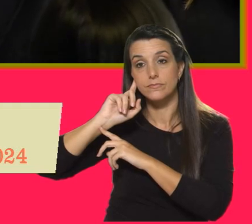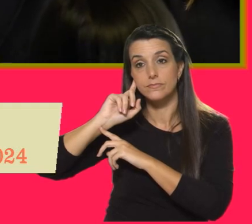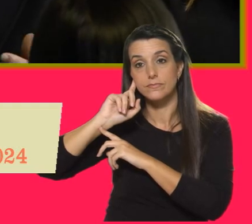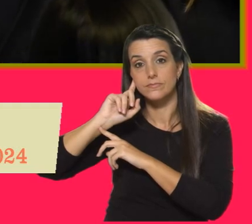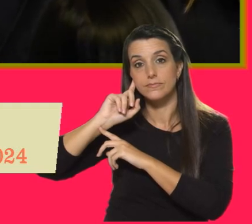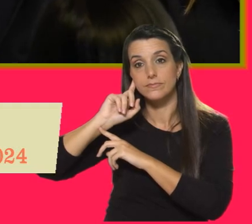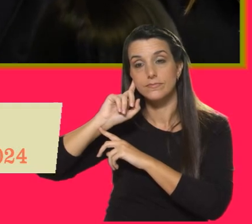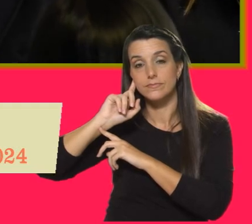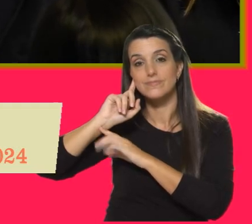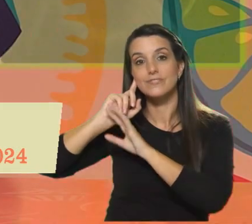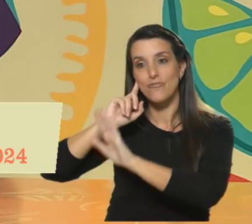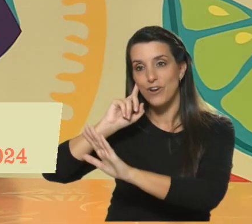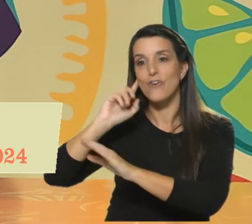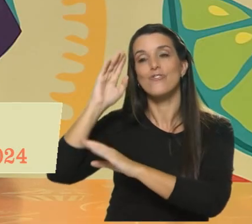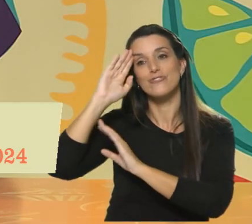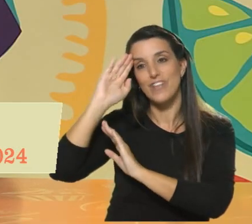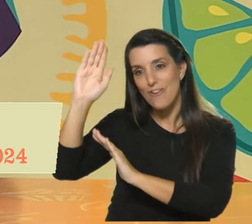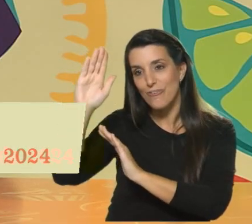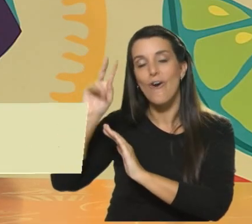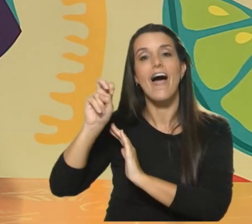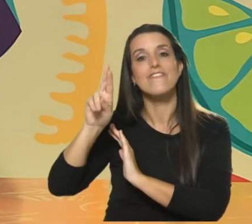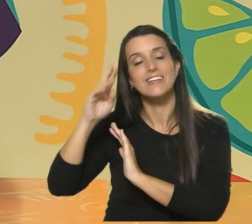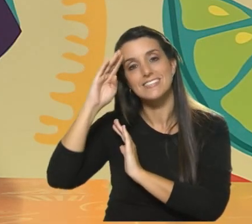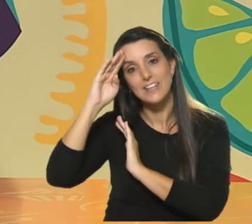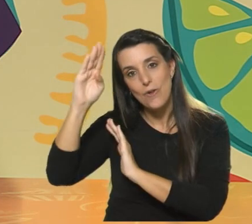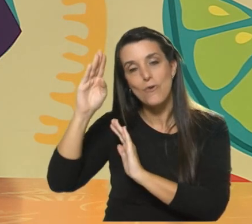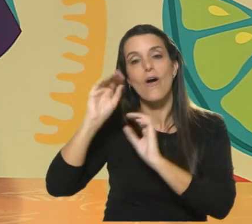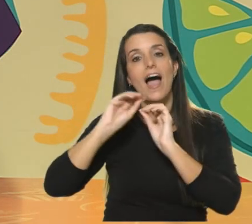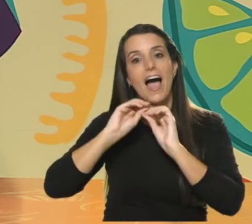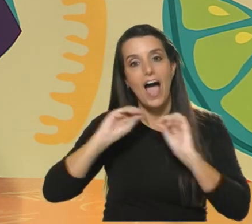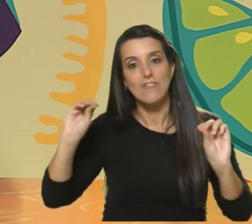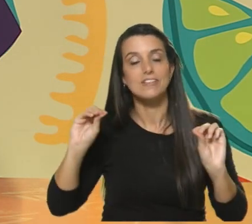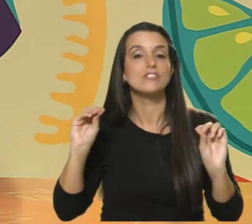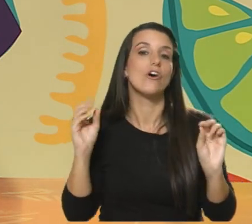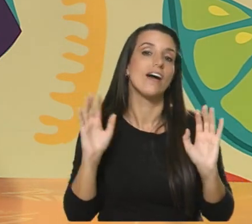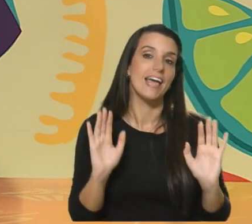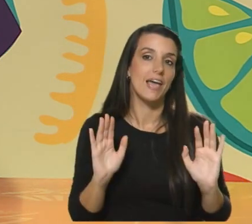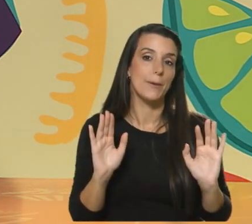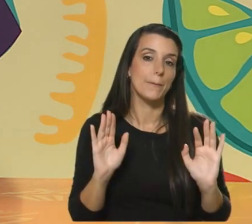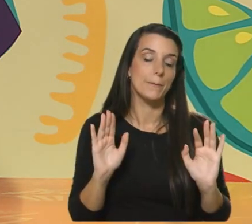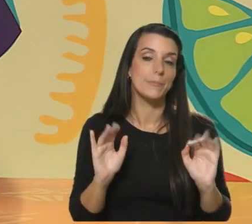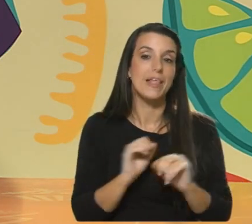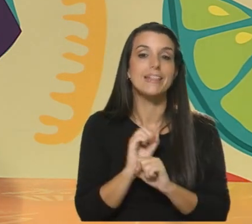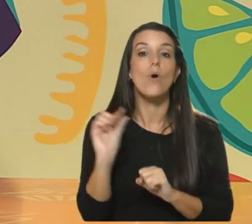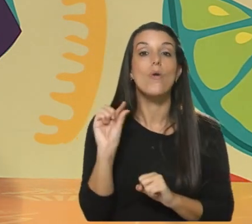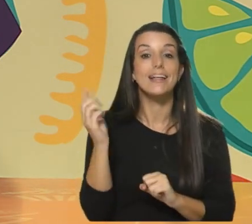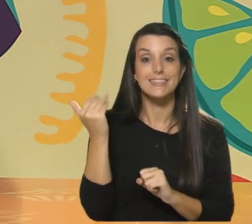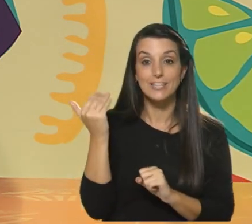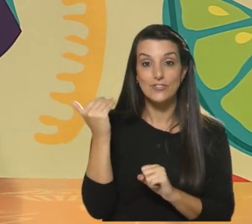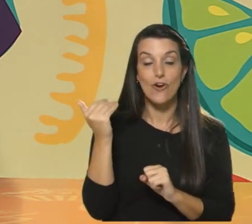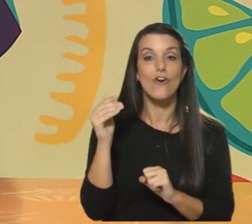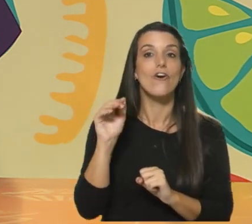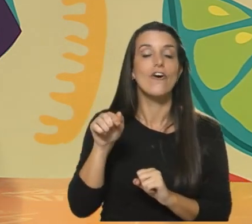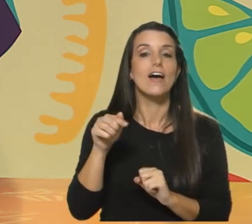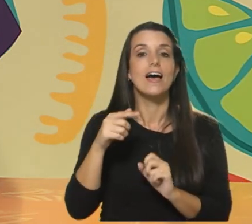sumamente digna y lo que merece... Bueno, mandamos un saludo entonces a Virna. Recuerden que, por lo menos, hasta hace un ratito cuando llegamos al canal,